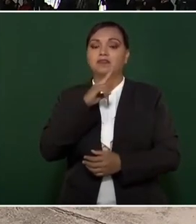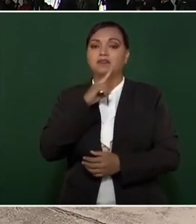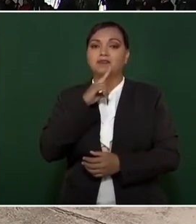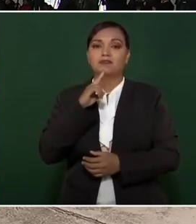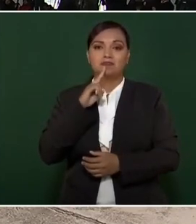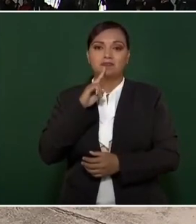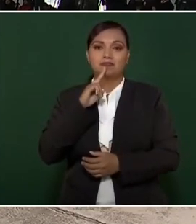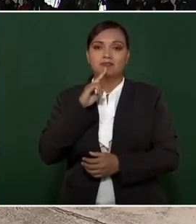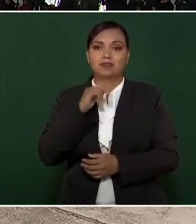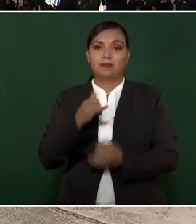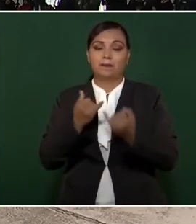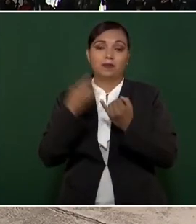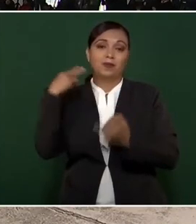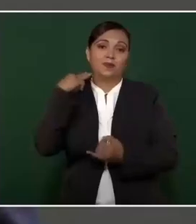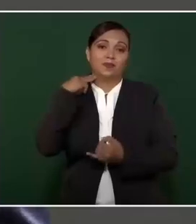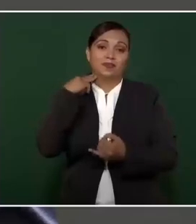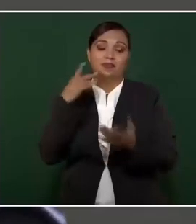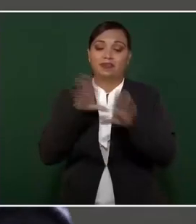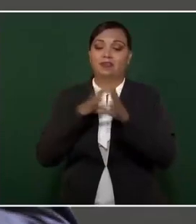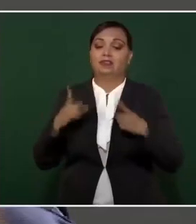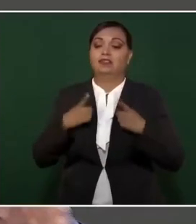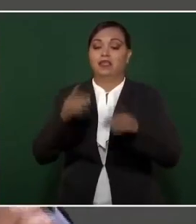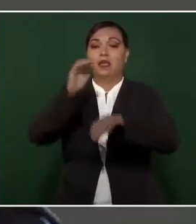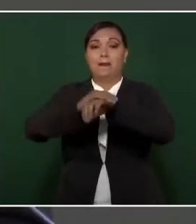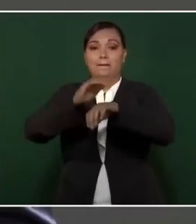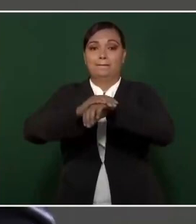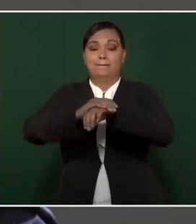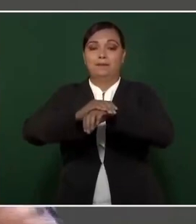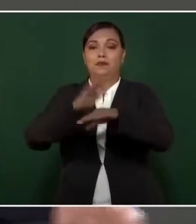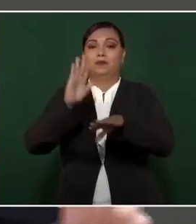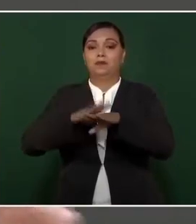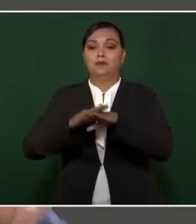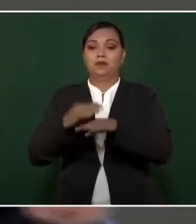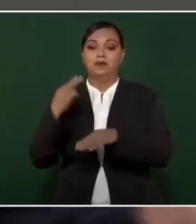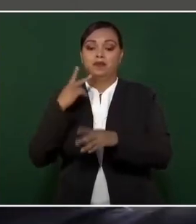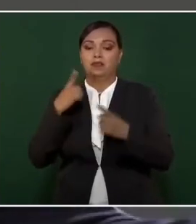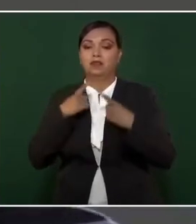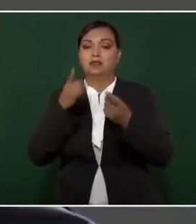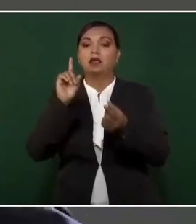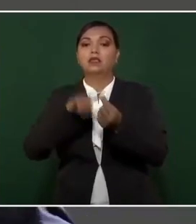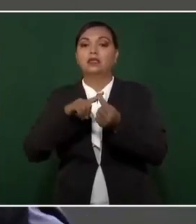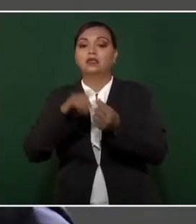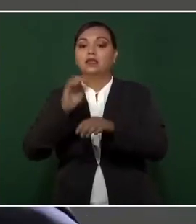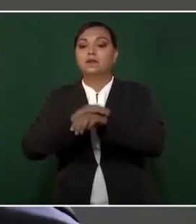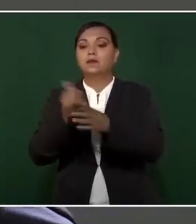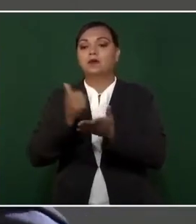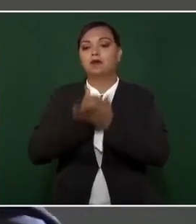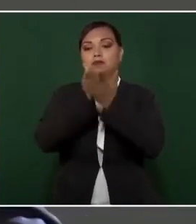a sus amigos, a quienes les ayudaron.